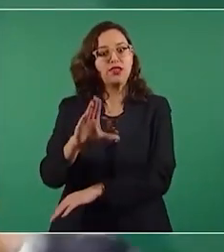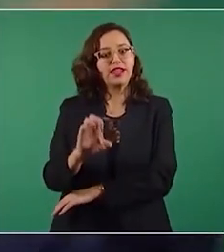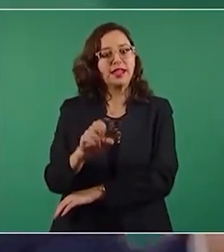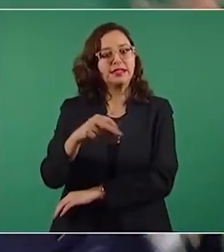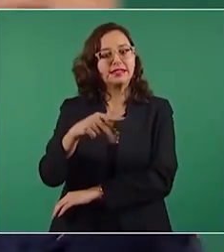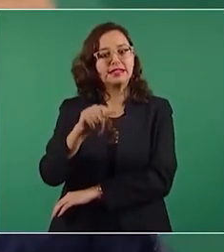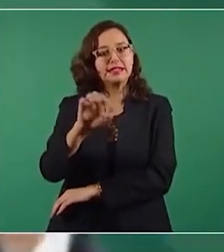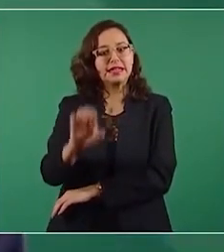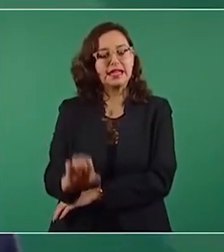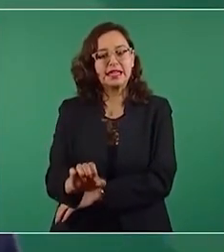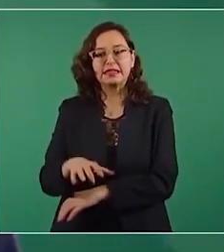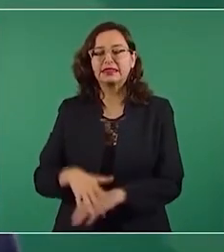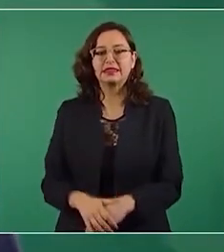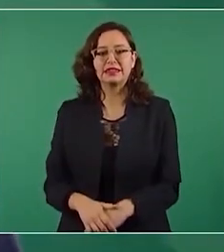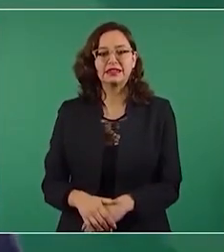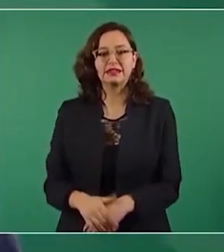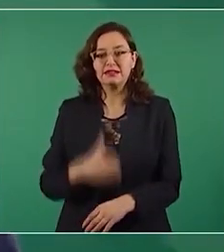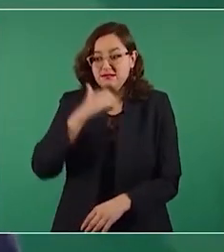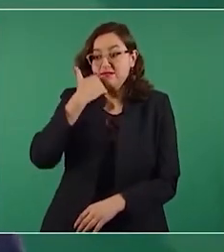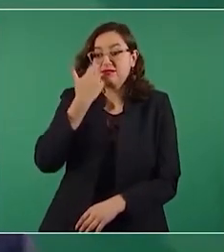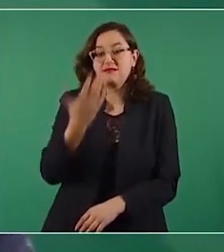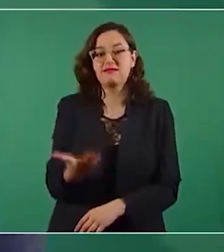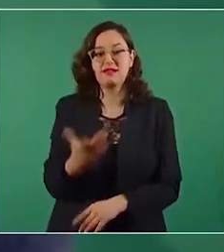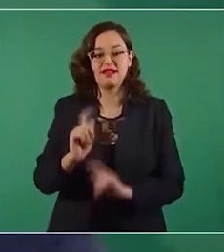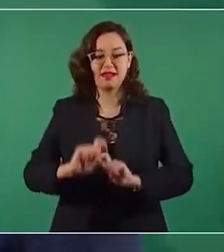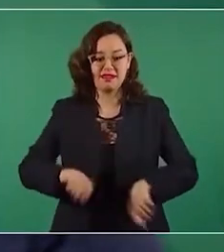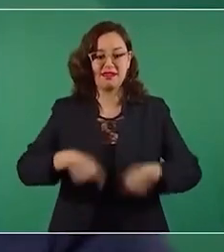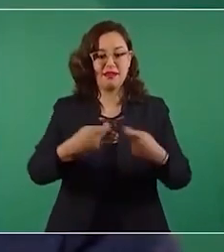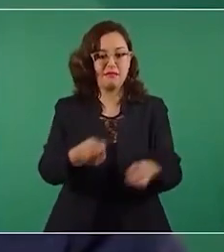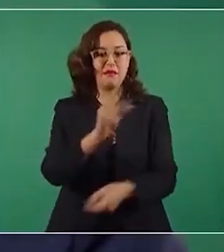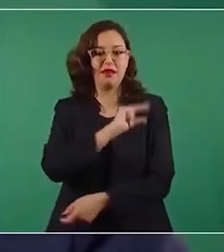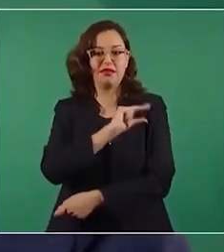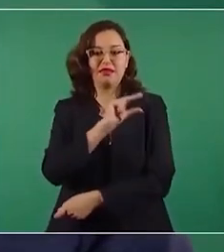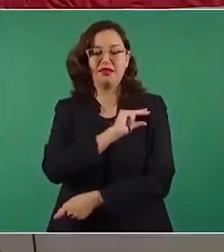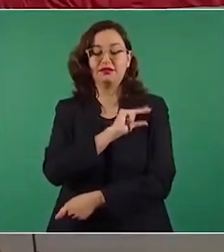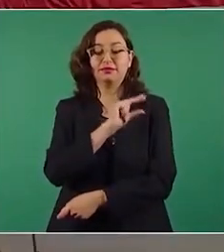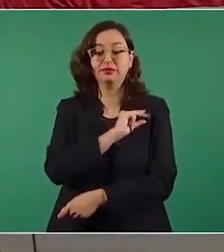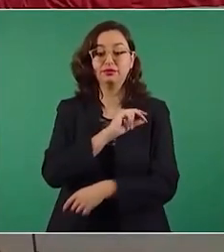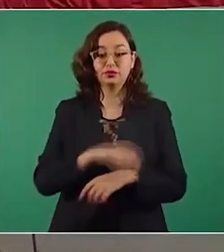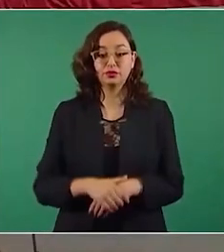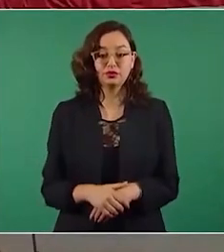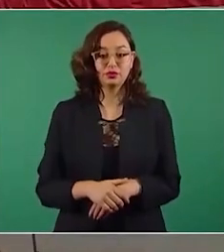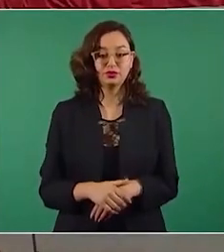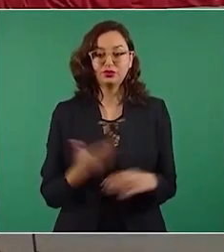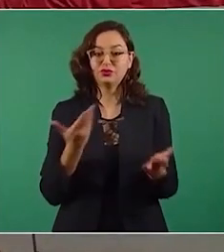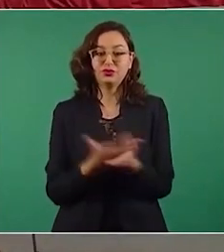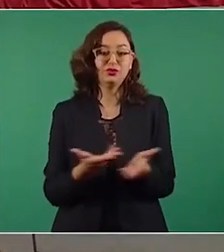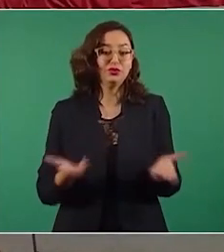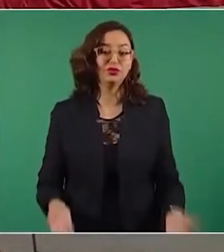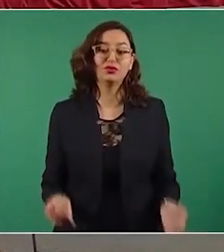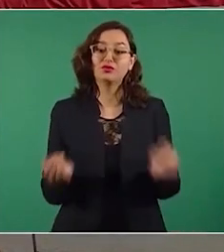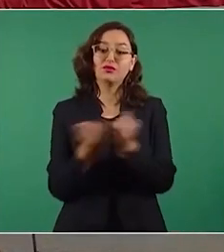y a favor de la privatización de la educación, ahora es lo mismo, como si les importaran los niños,